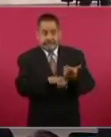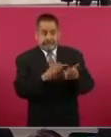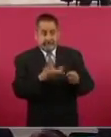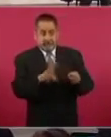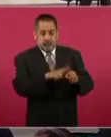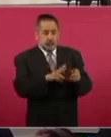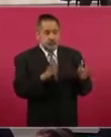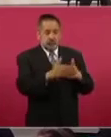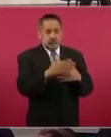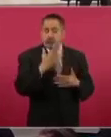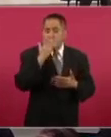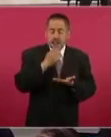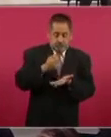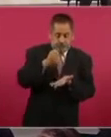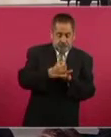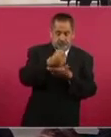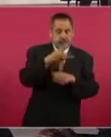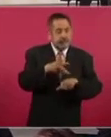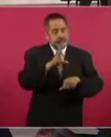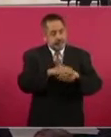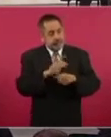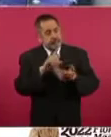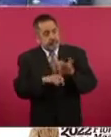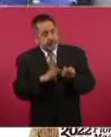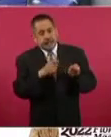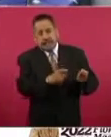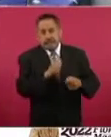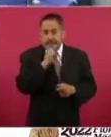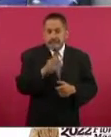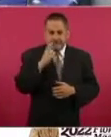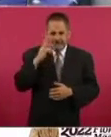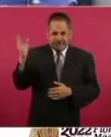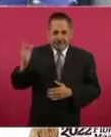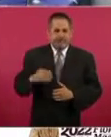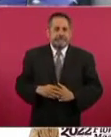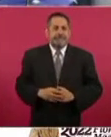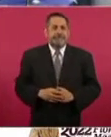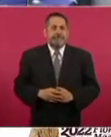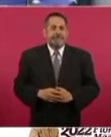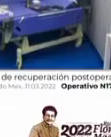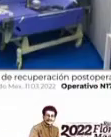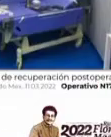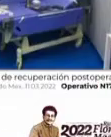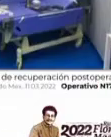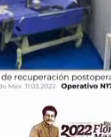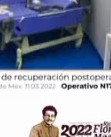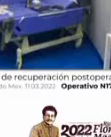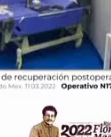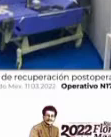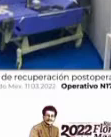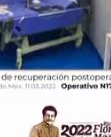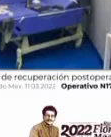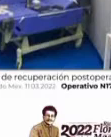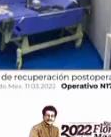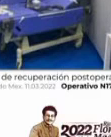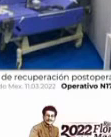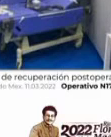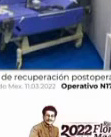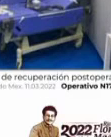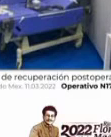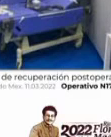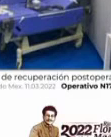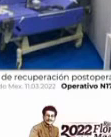de permisos sanitarios. Aquí vemos una foto de un operativo realizado en abril de este año, en el cual